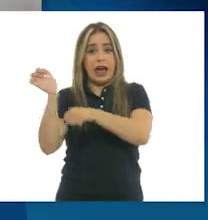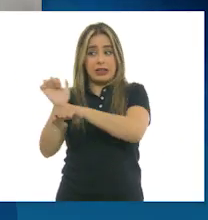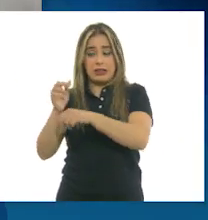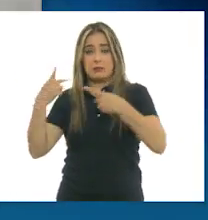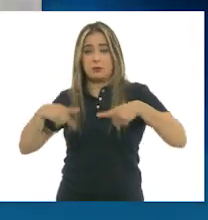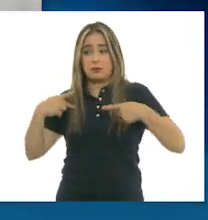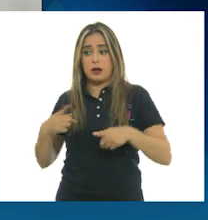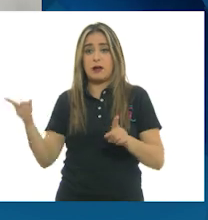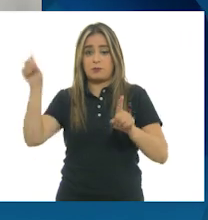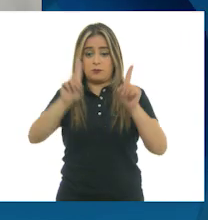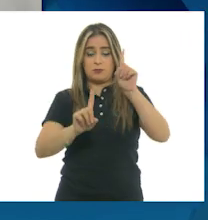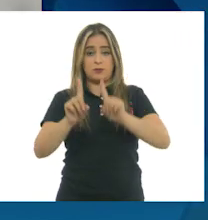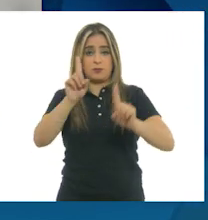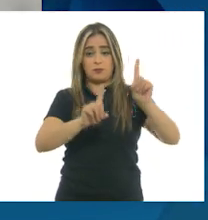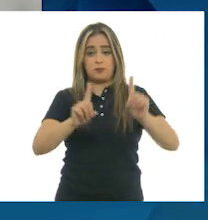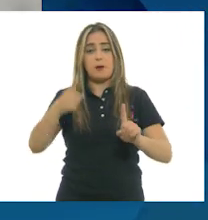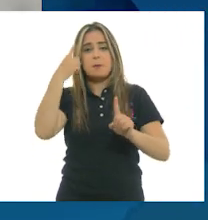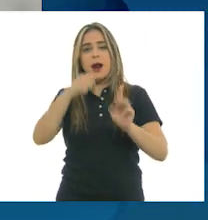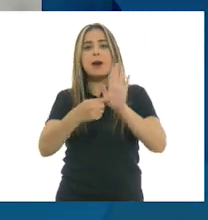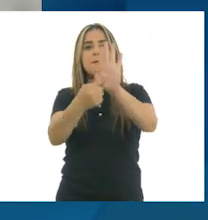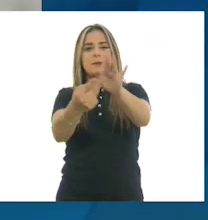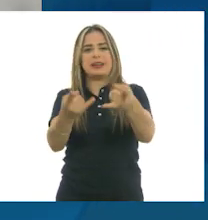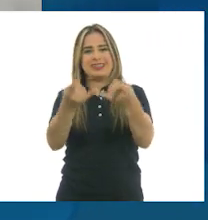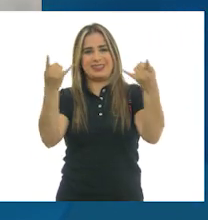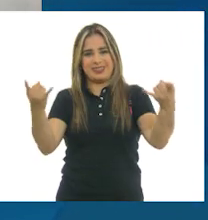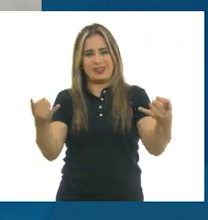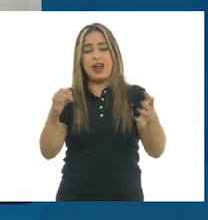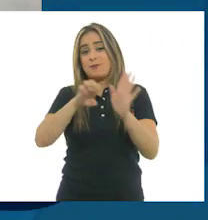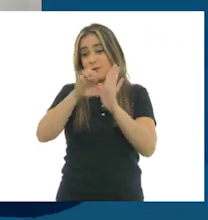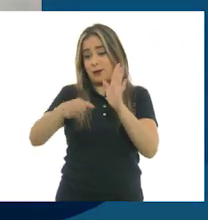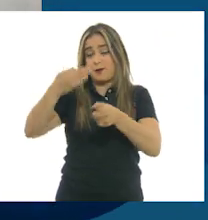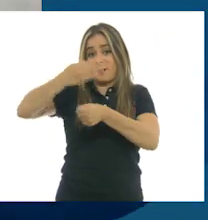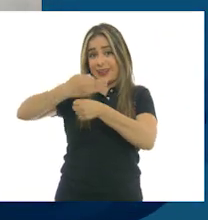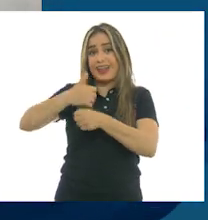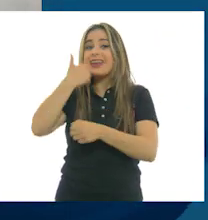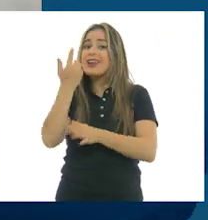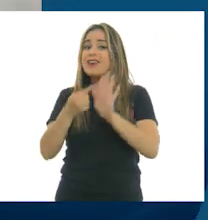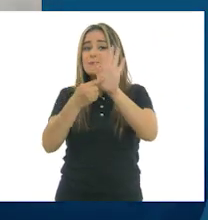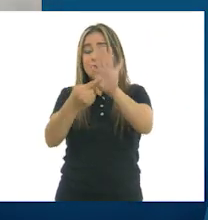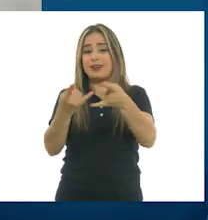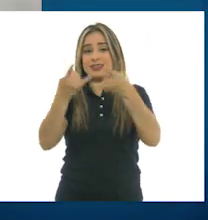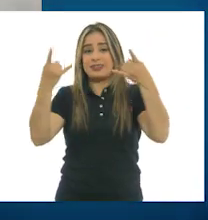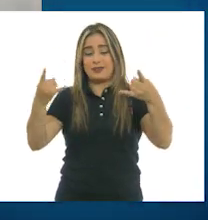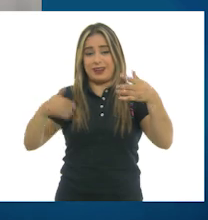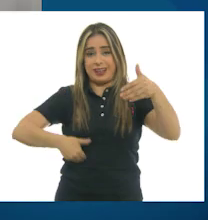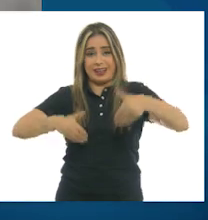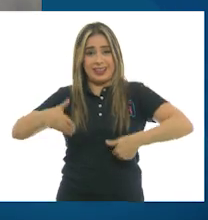contar su historia. En este caso, una comedia. Muchas gracias. Hasta luego.